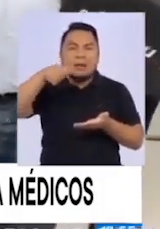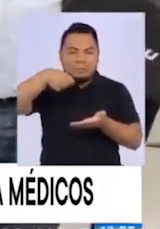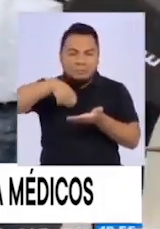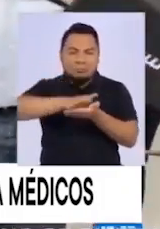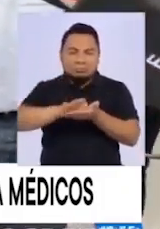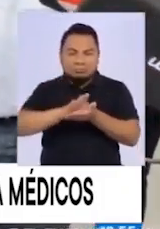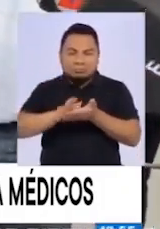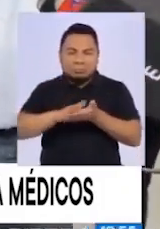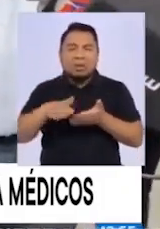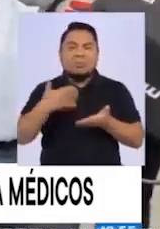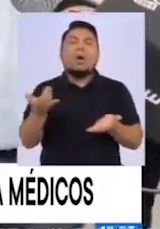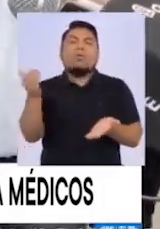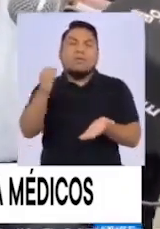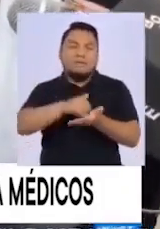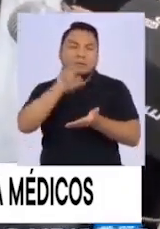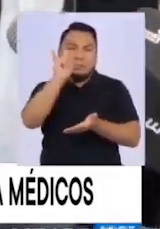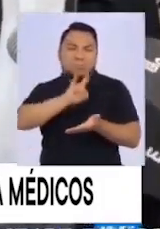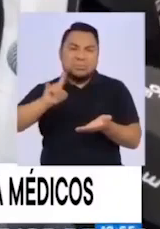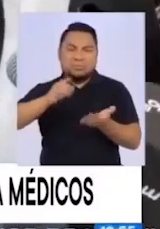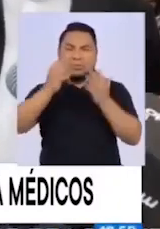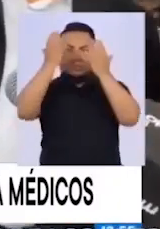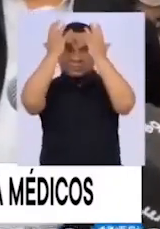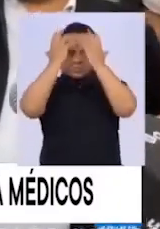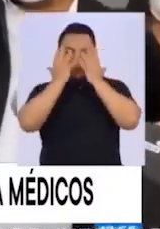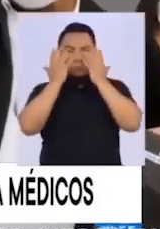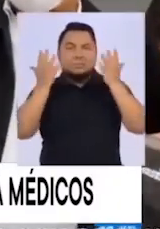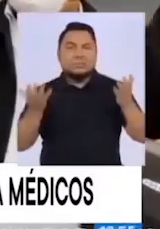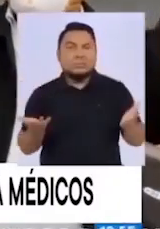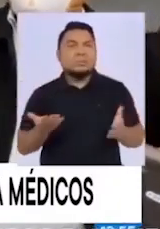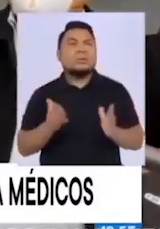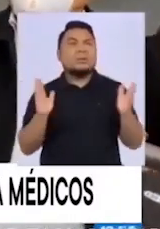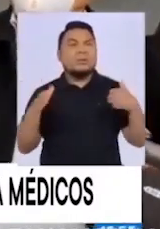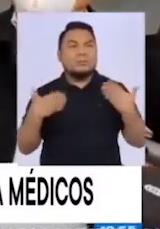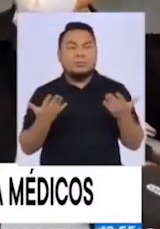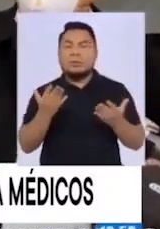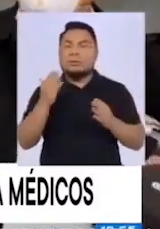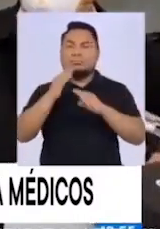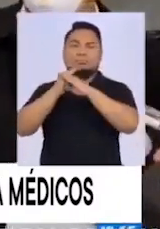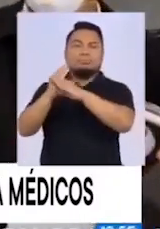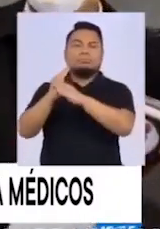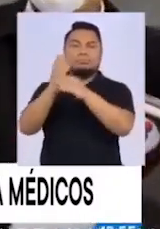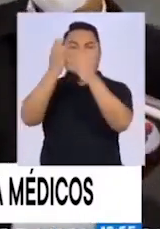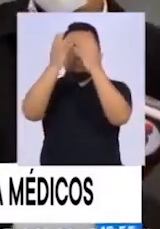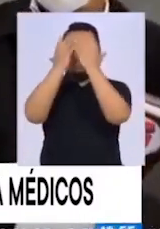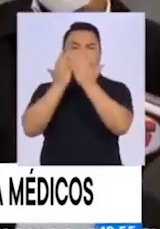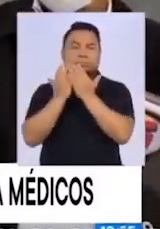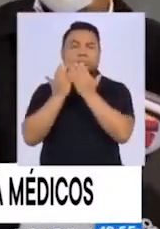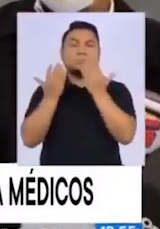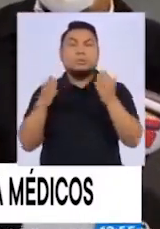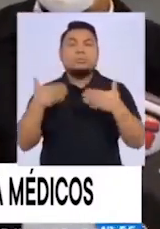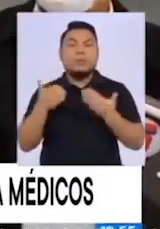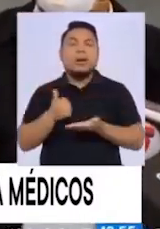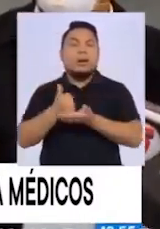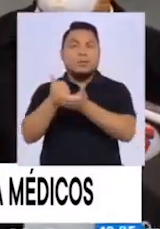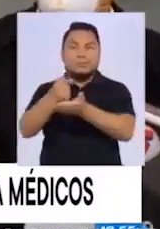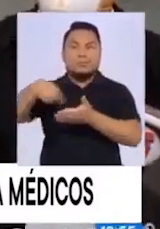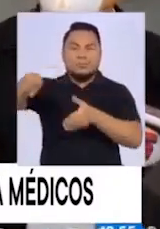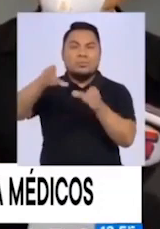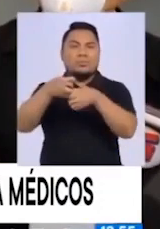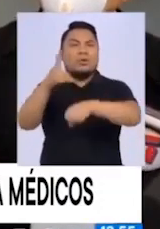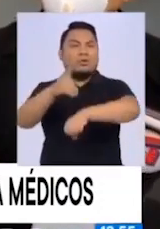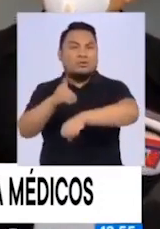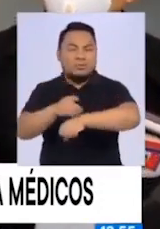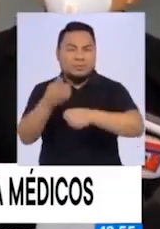posteriormente la lámina correspondiente, ¿no? De tal manera que pueda cubrir y ayudar a los profesionales